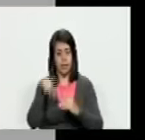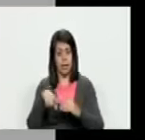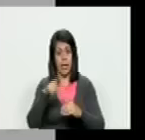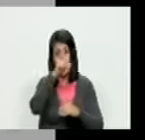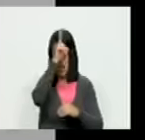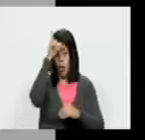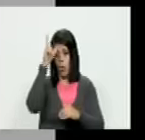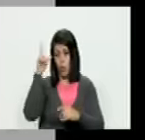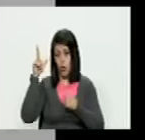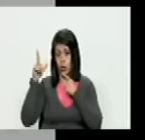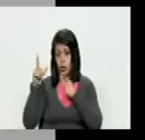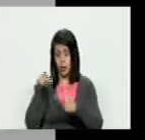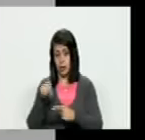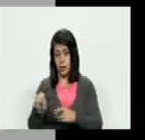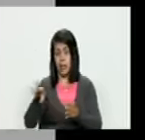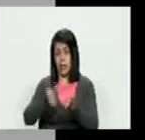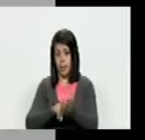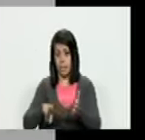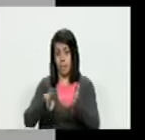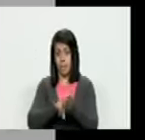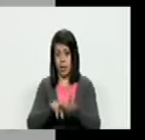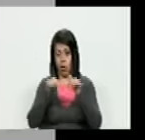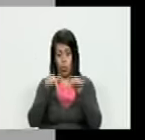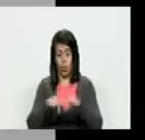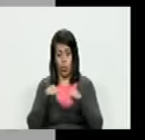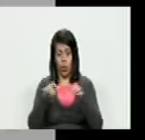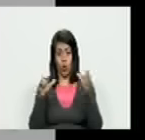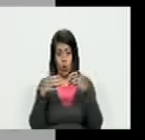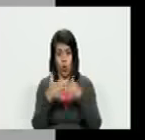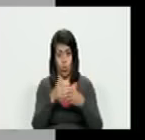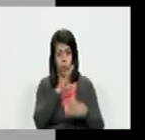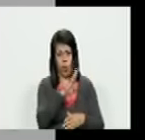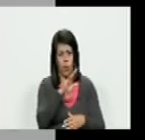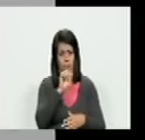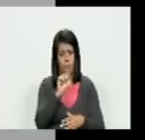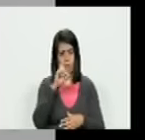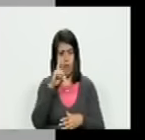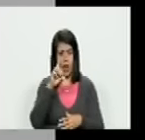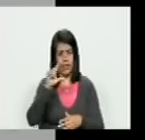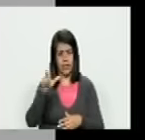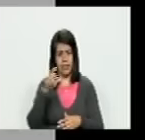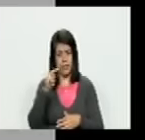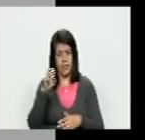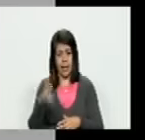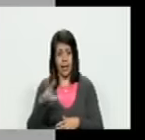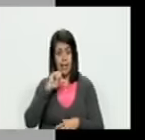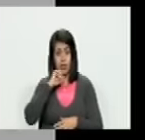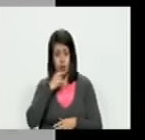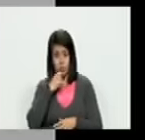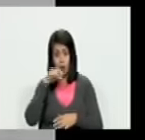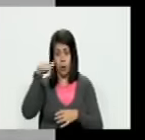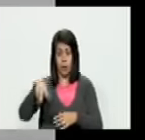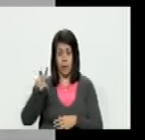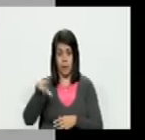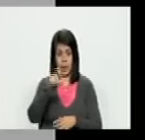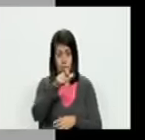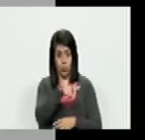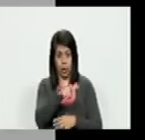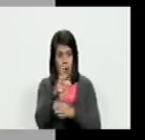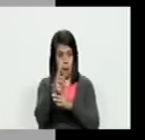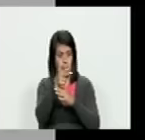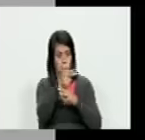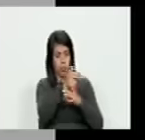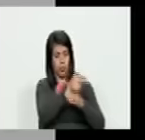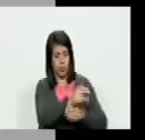Leopoldo López diciendo que se repite mucho por cierto hoy el grupo Wagner ruso está en Venezuela y está matando a la gente de la oposición